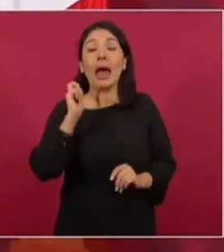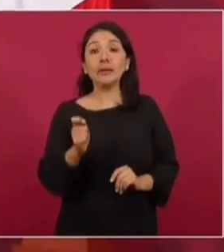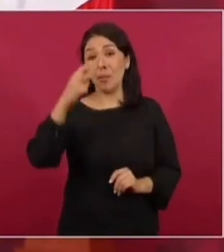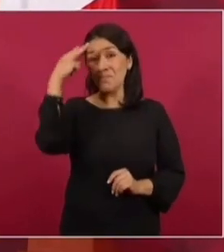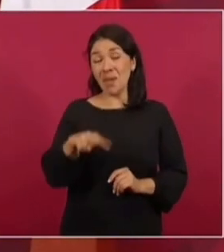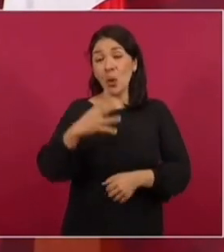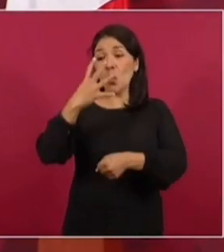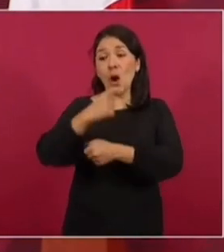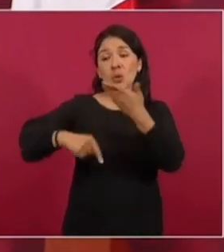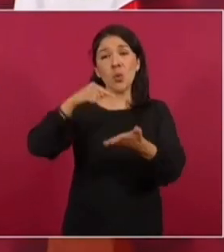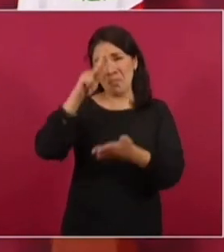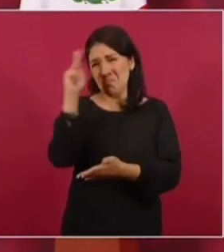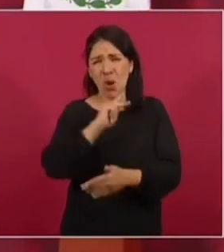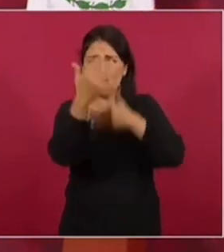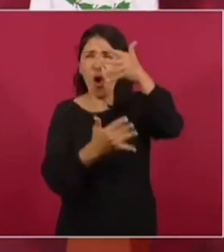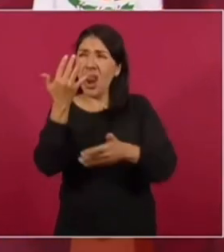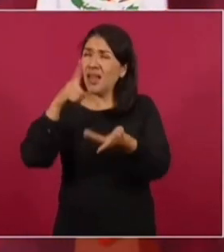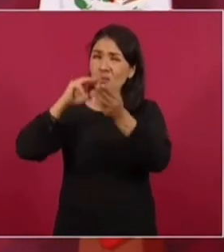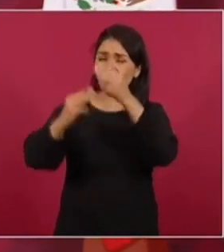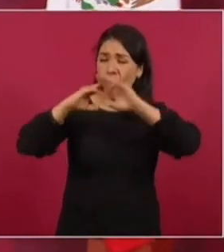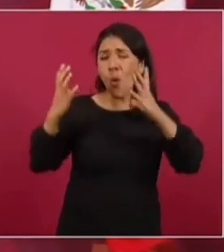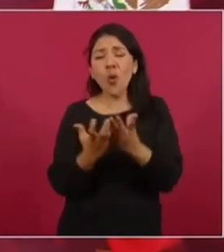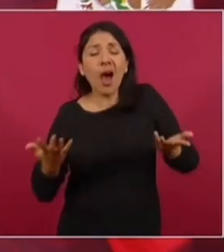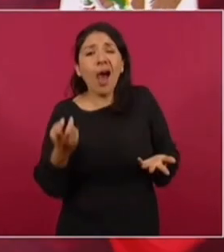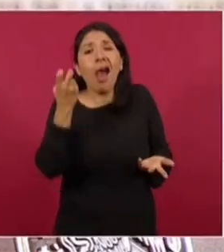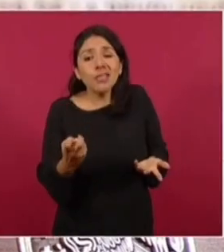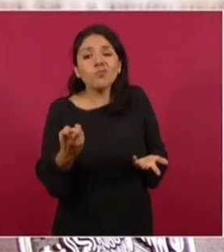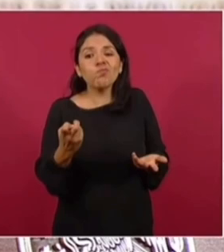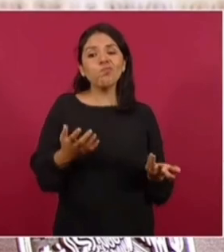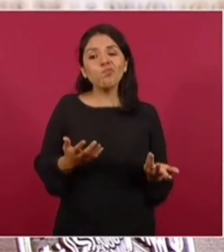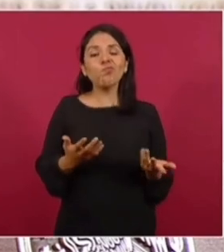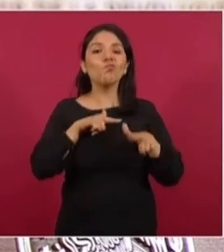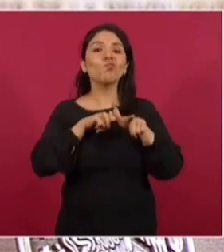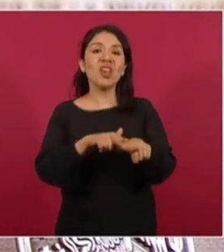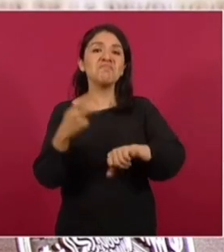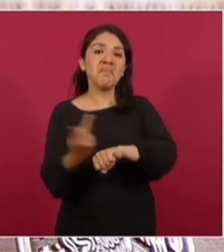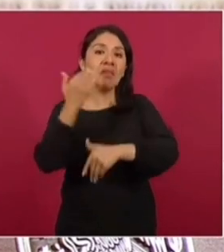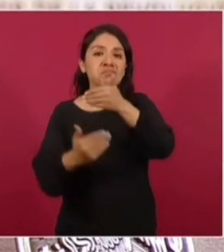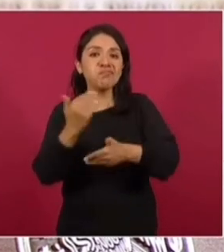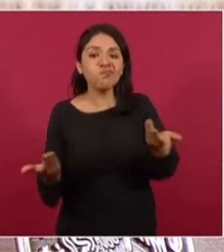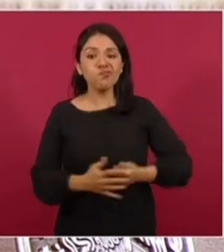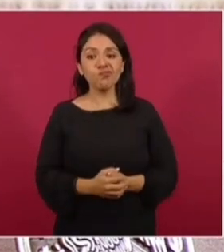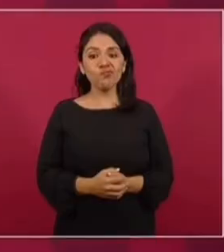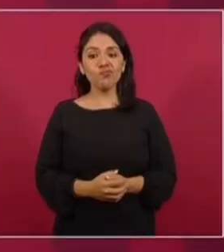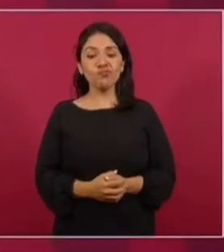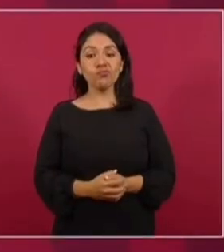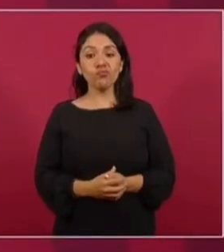México cuarto lugar en violencia en el mundo, pues eso va a seguir pasando porque